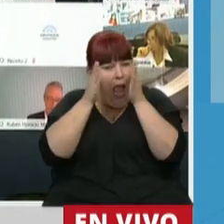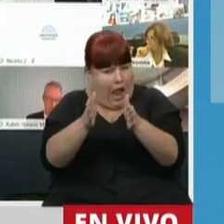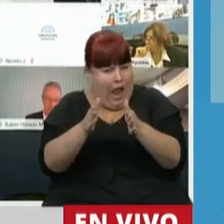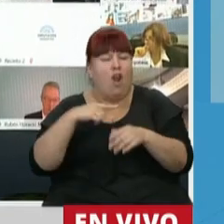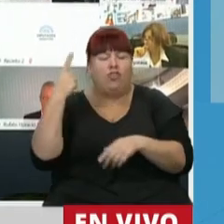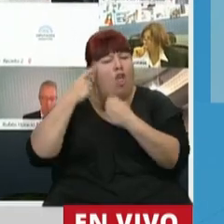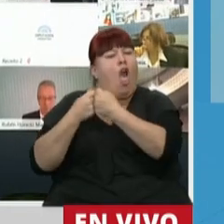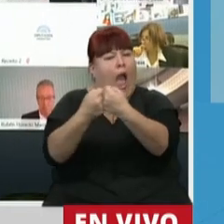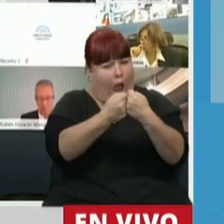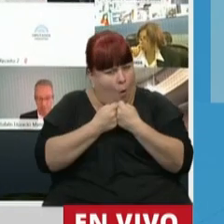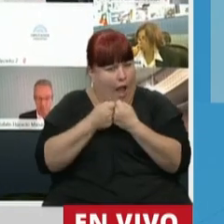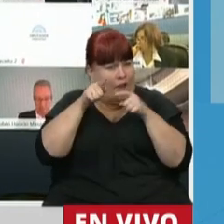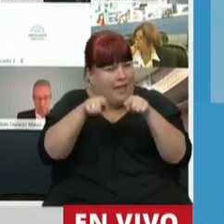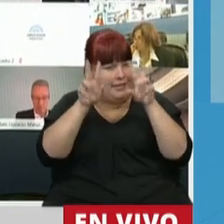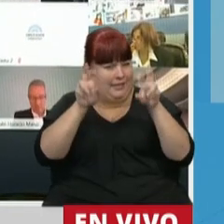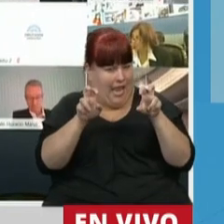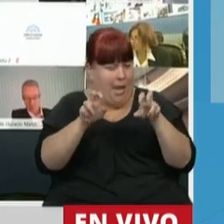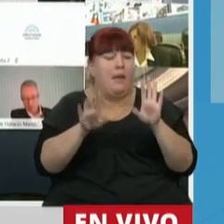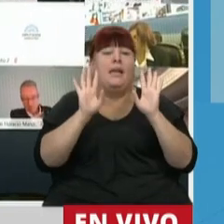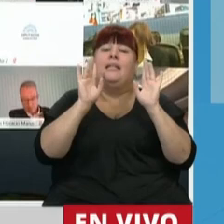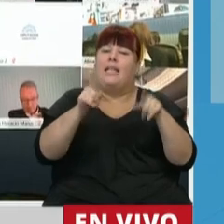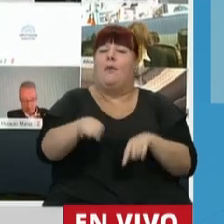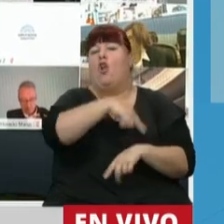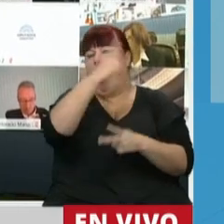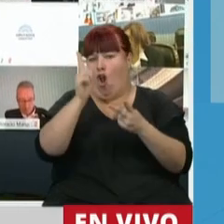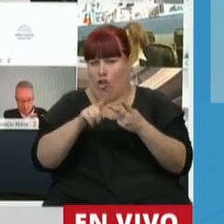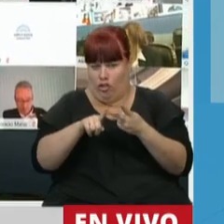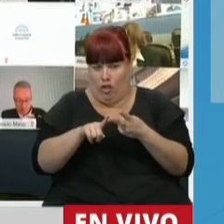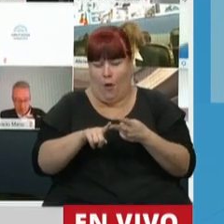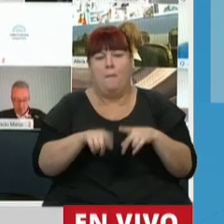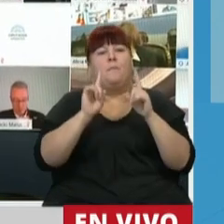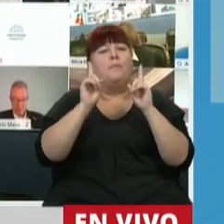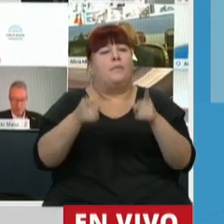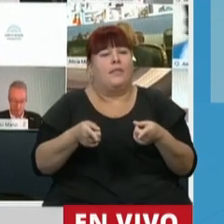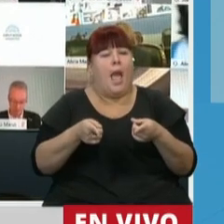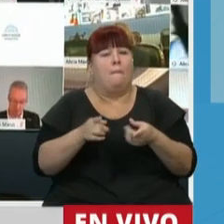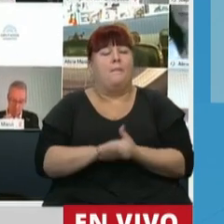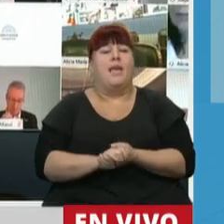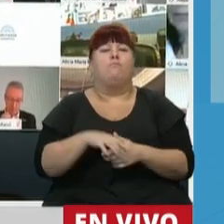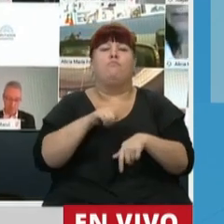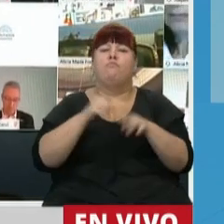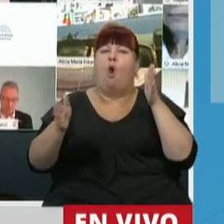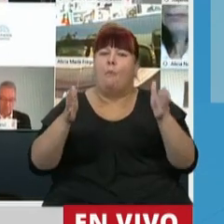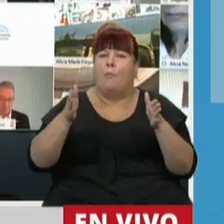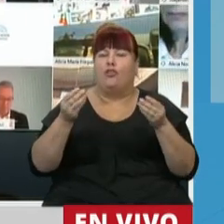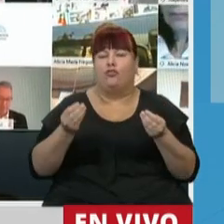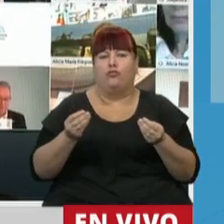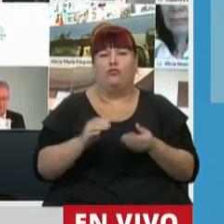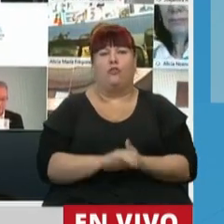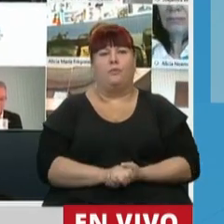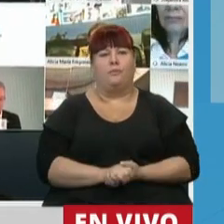todos coincidimos en ese aspecto. Pero además hay otra cosa. También en una etapa donde